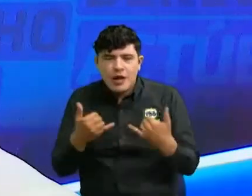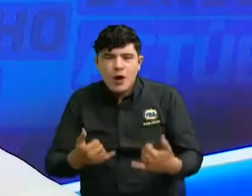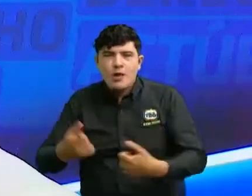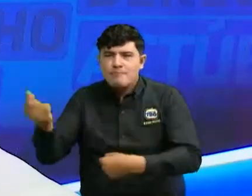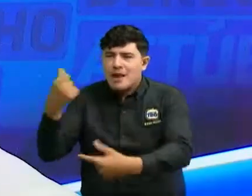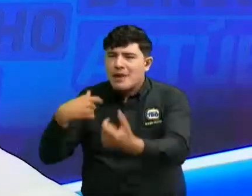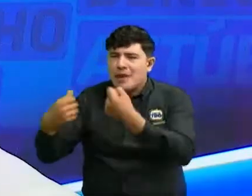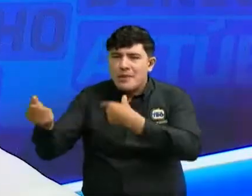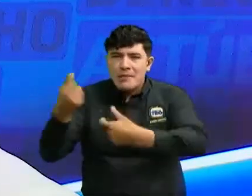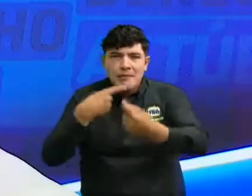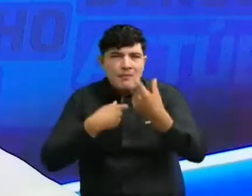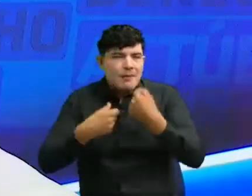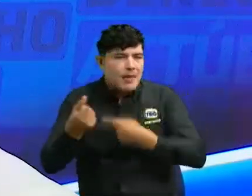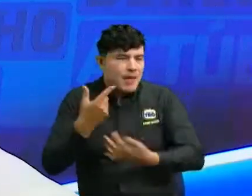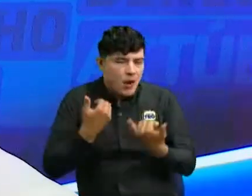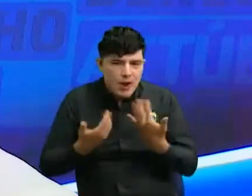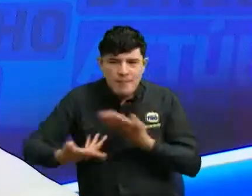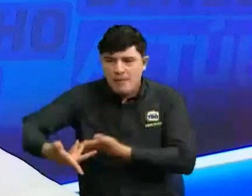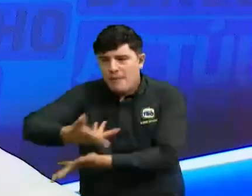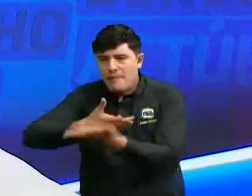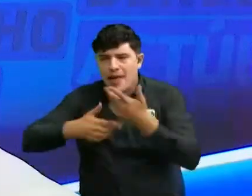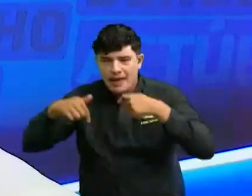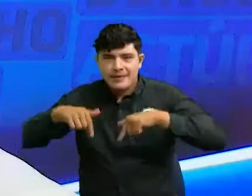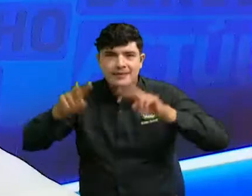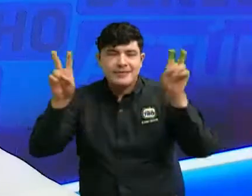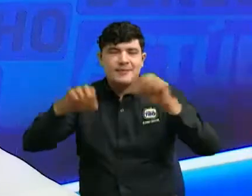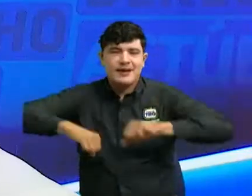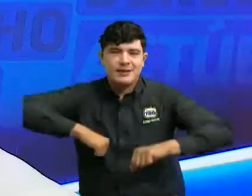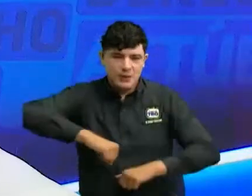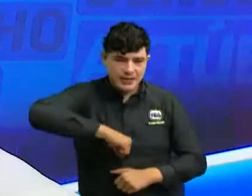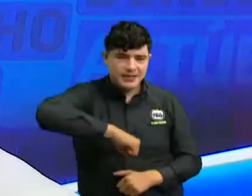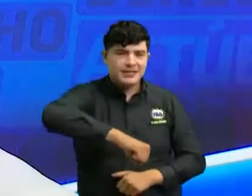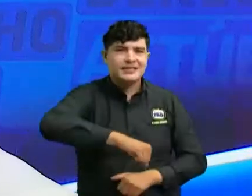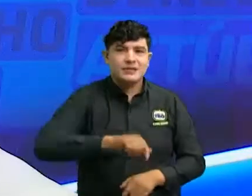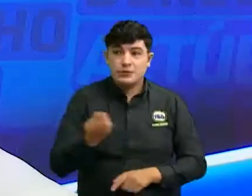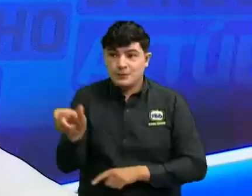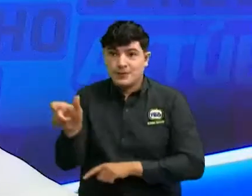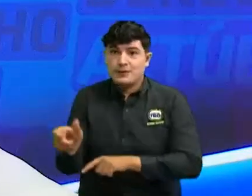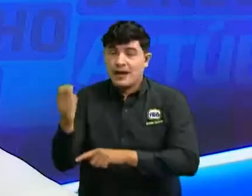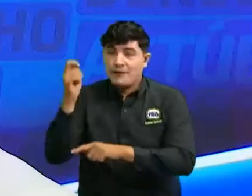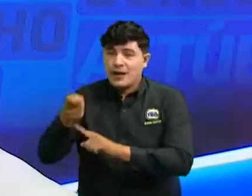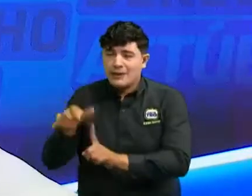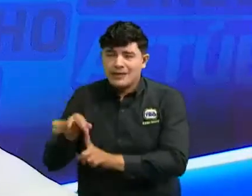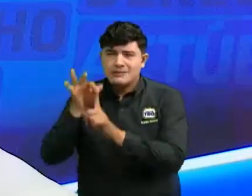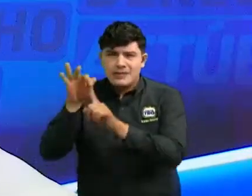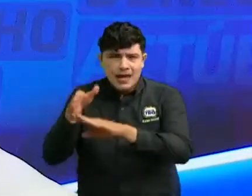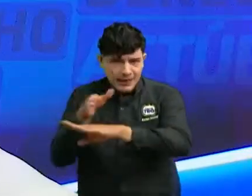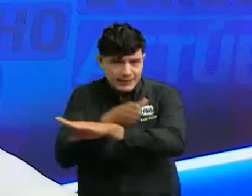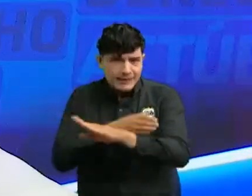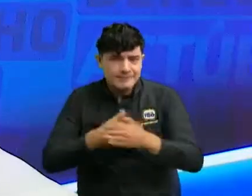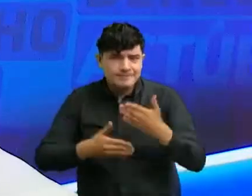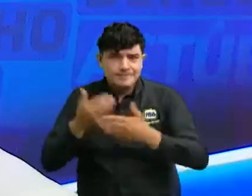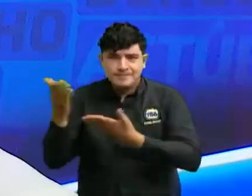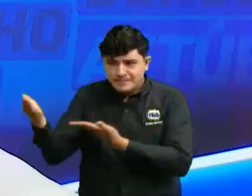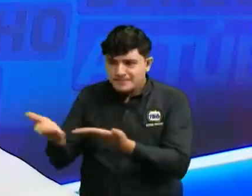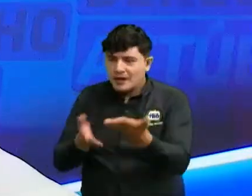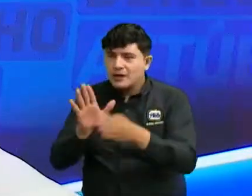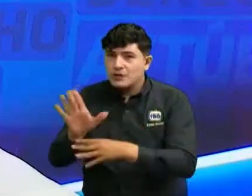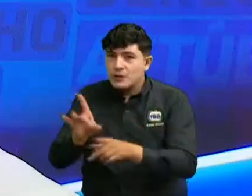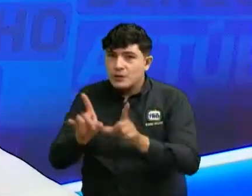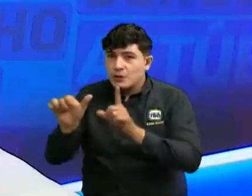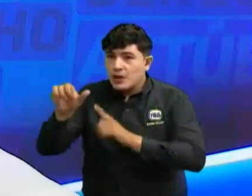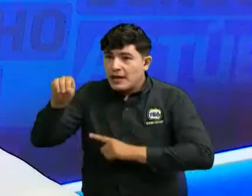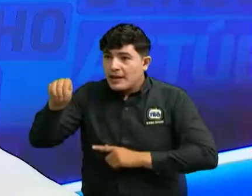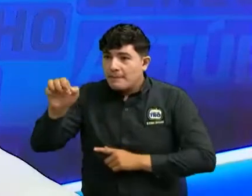cibernéticos, hoy estaremos hablando en Actúen Derecho acerca de esta situación con nuestro invitado especial. Pero para iniciar, damos la bienvenida a la doctora